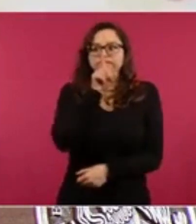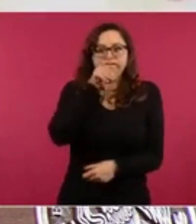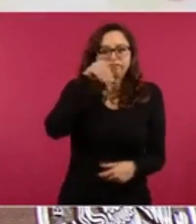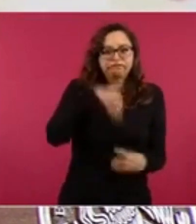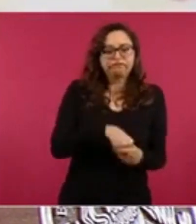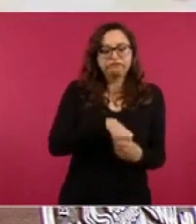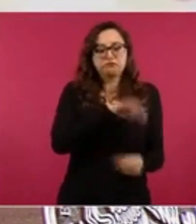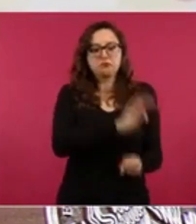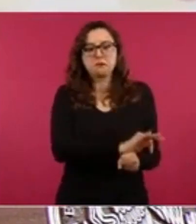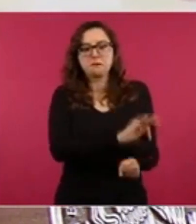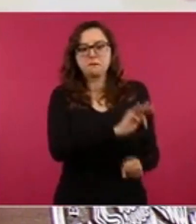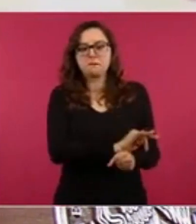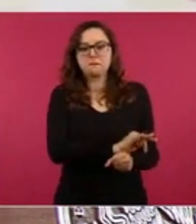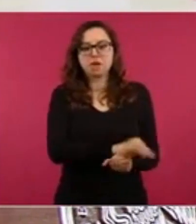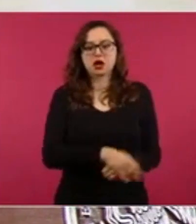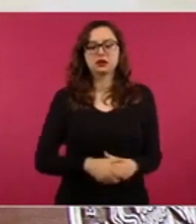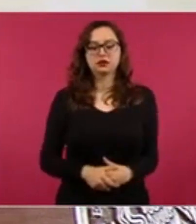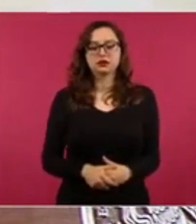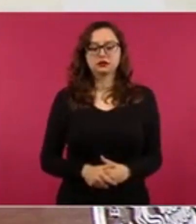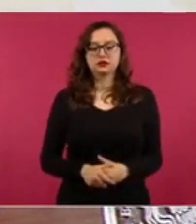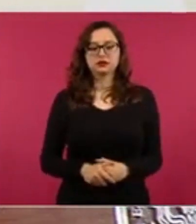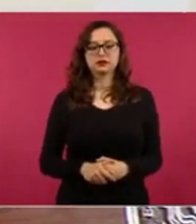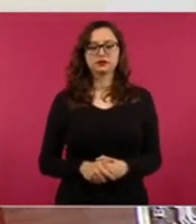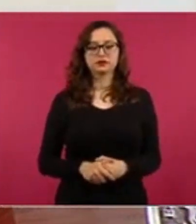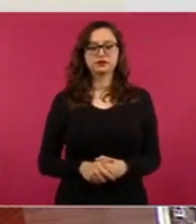Imagínense sacar,